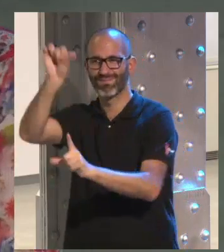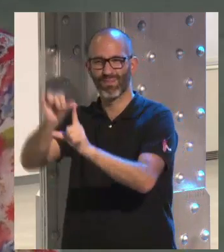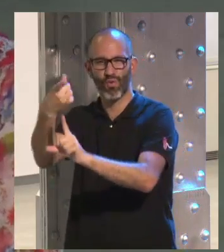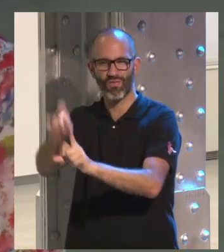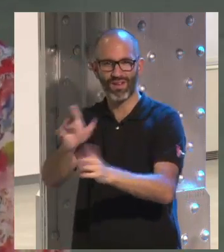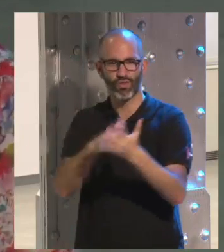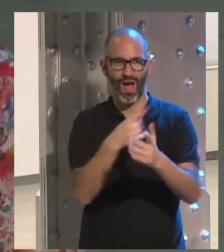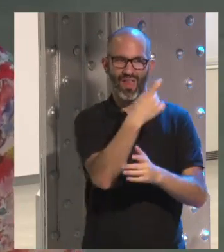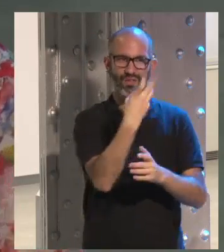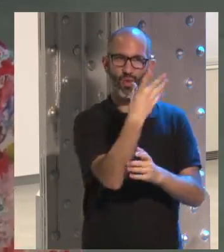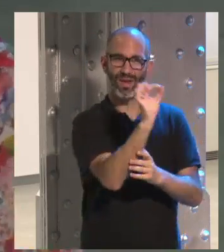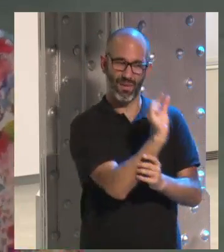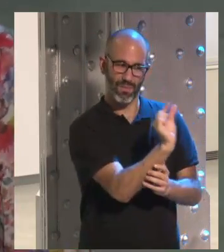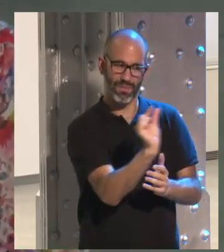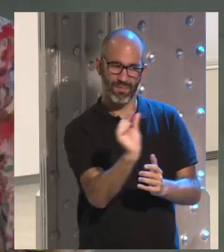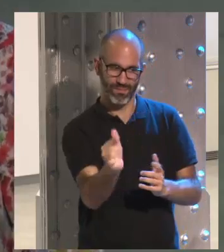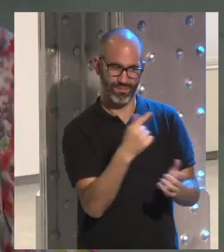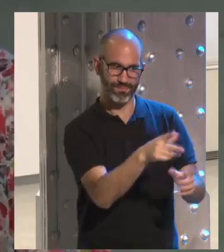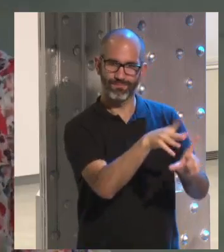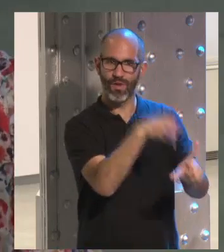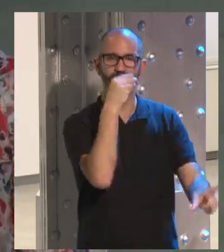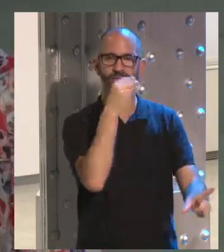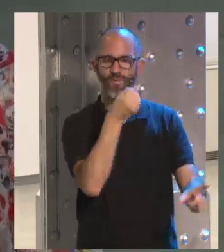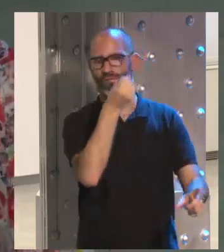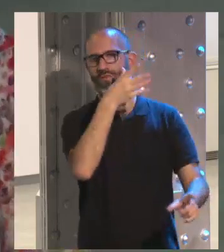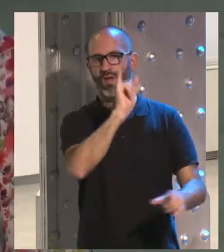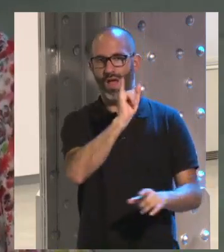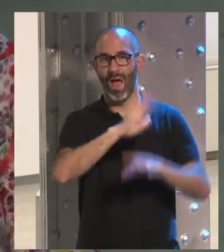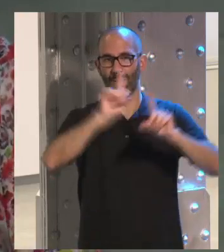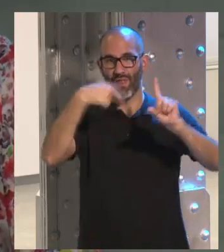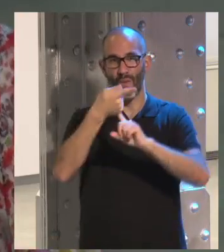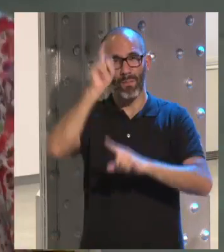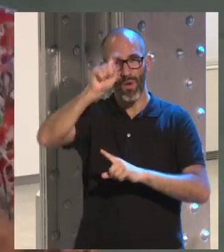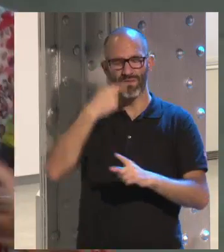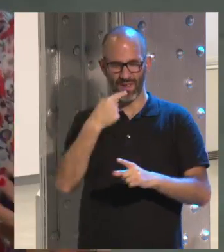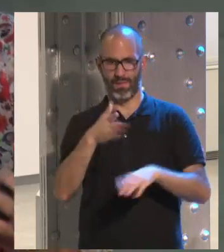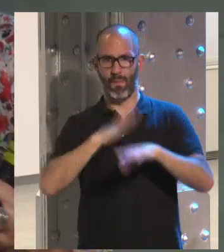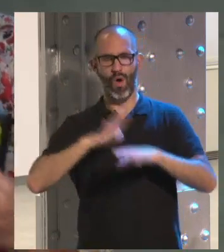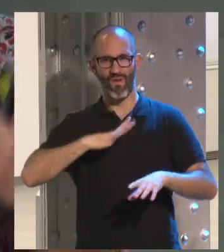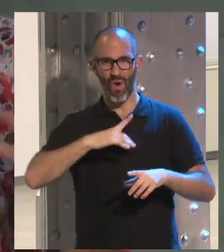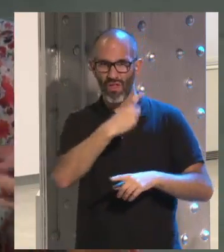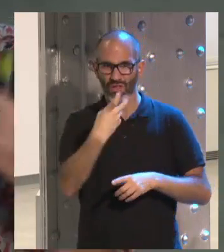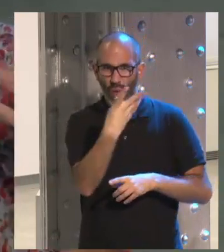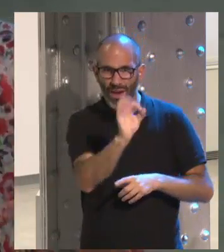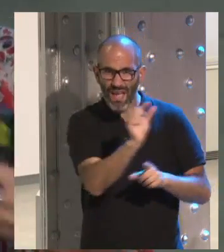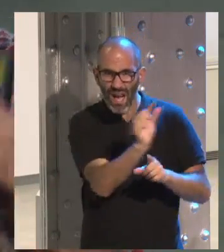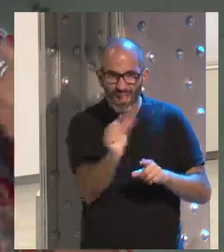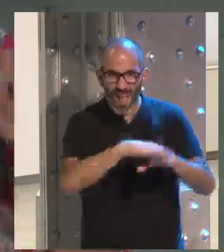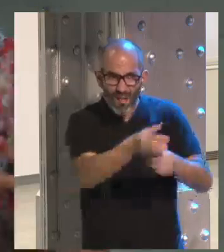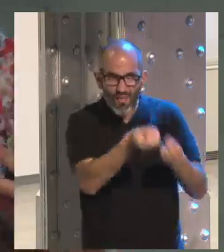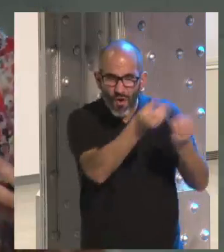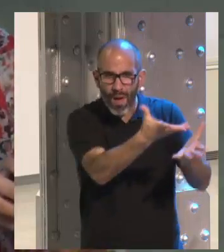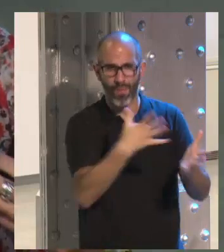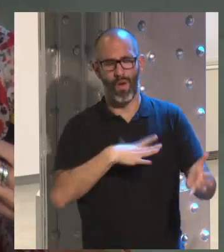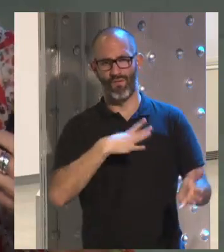comunicación, y me imagino que al profesor de universidad general se le ponen los pelos como escarpias, pero es cierto que ellos, bueno, pues Twitter les ofrece la